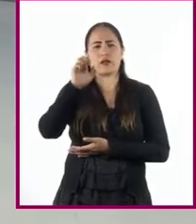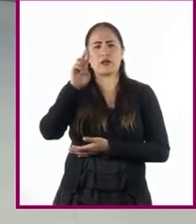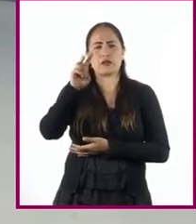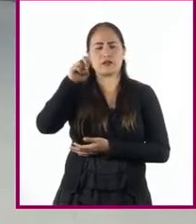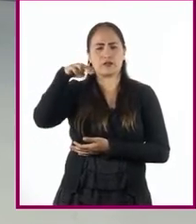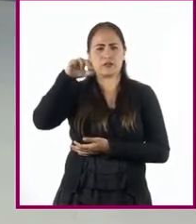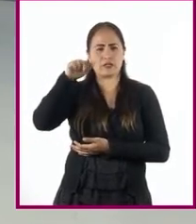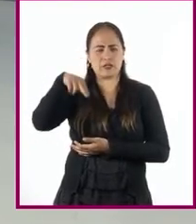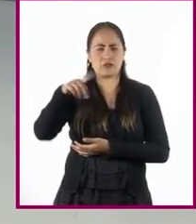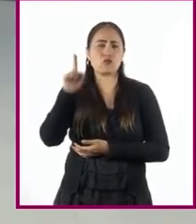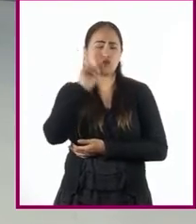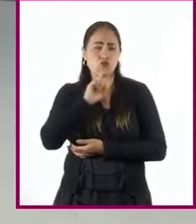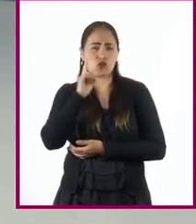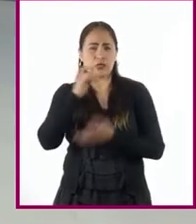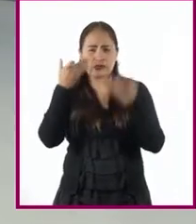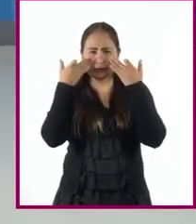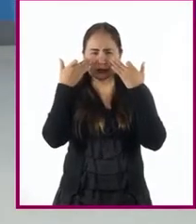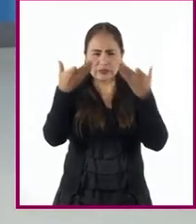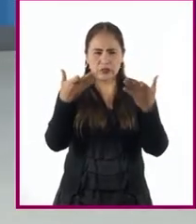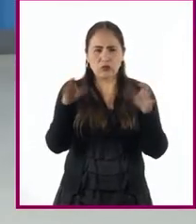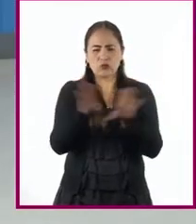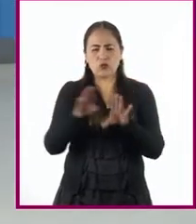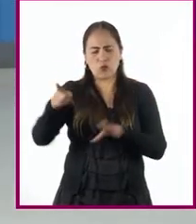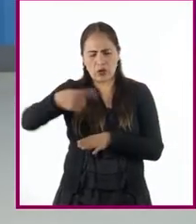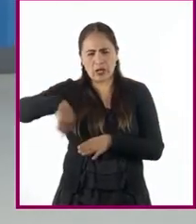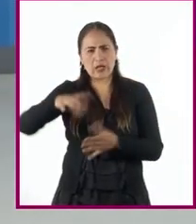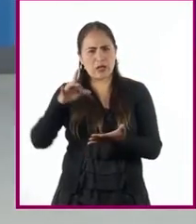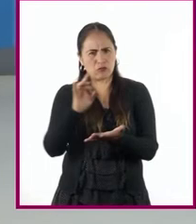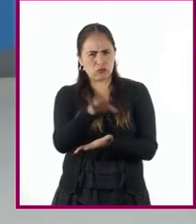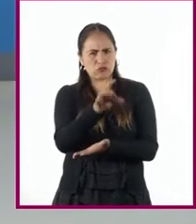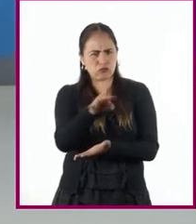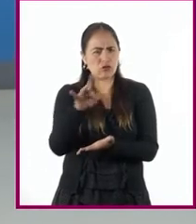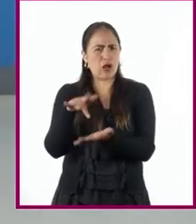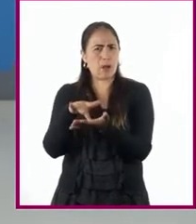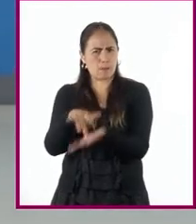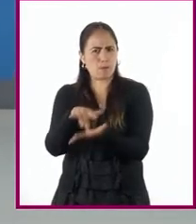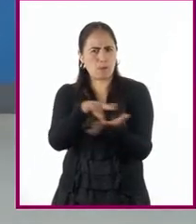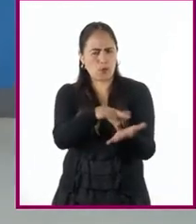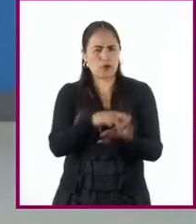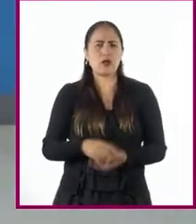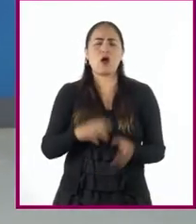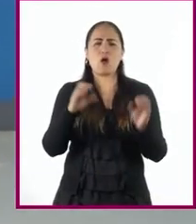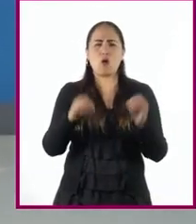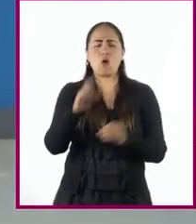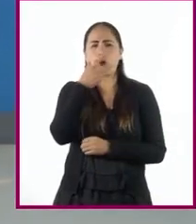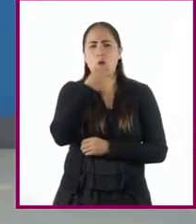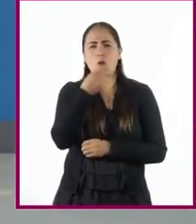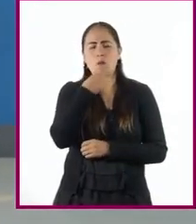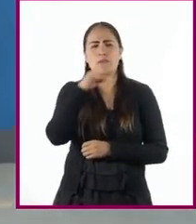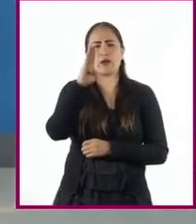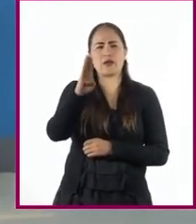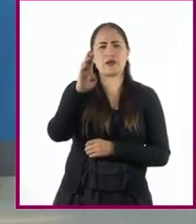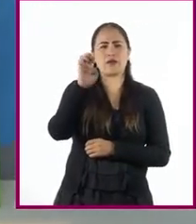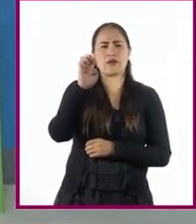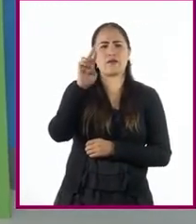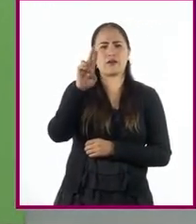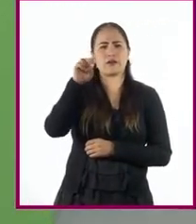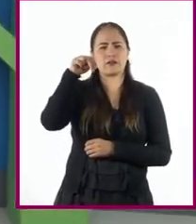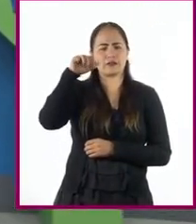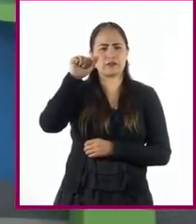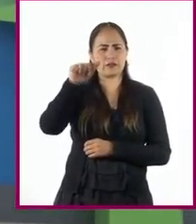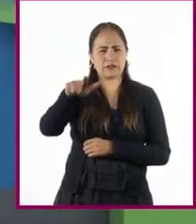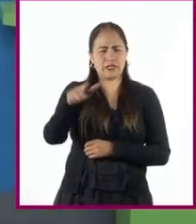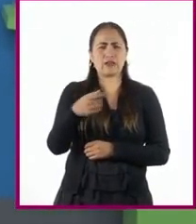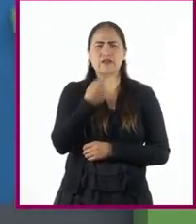testificaron como conquistadoras. O bien, mediante cronistas como Bernal Díaz del Castillo, quien las refiere